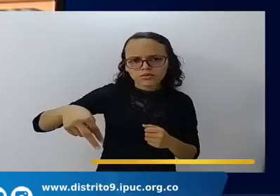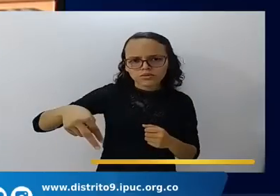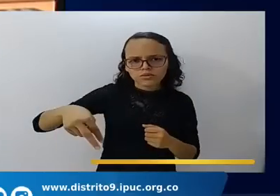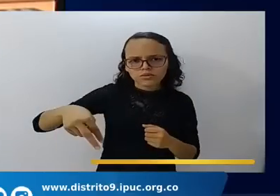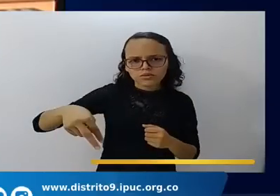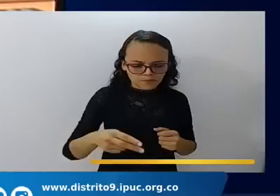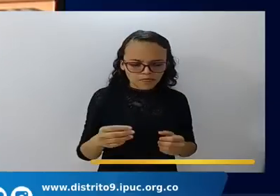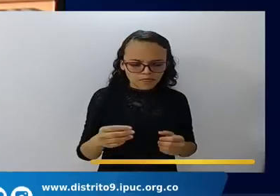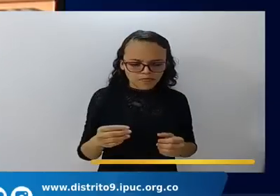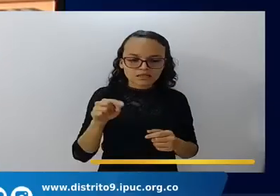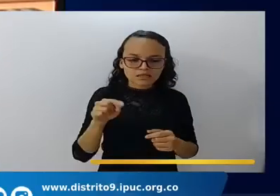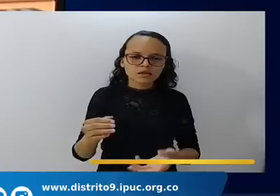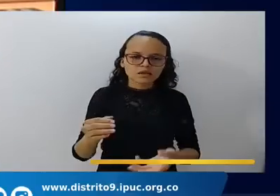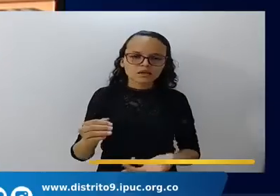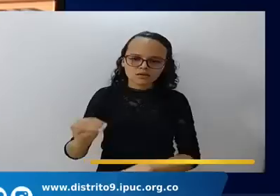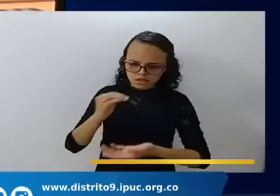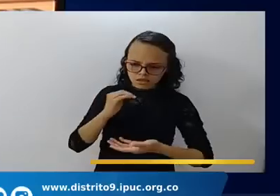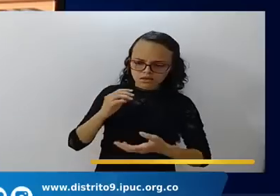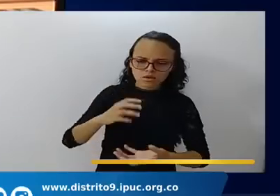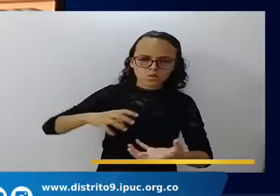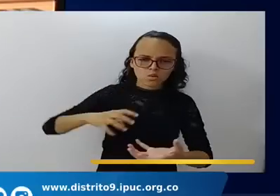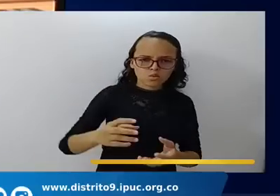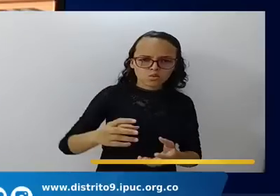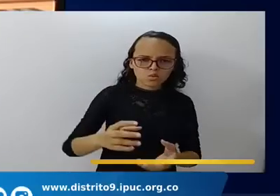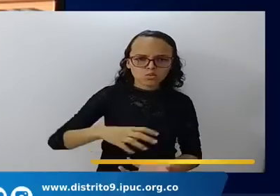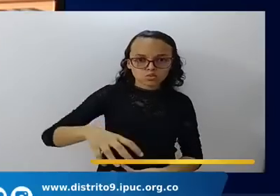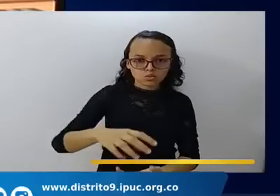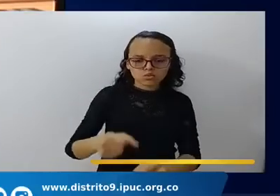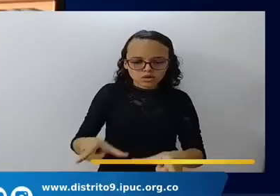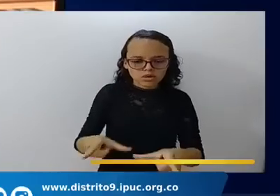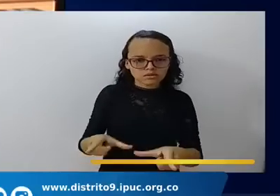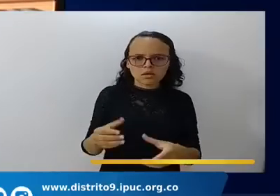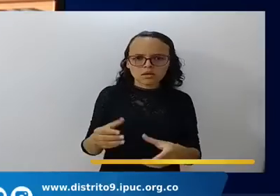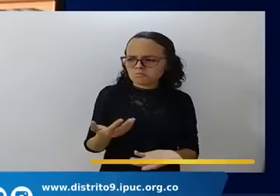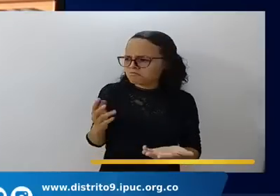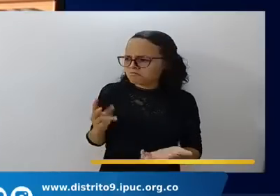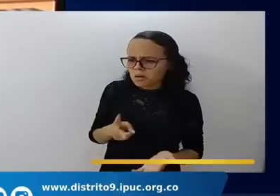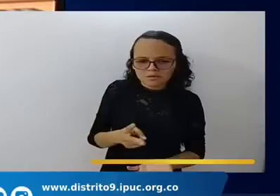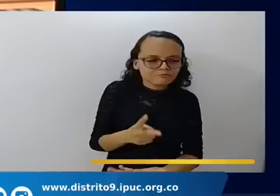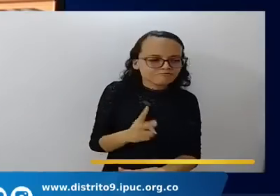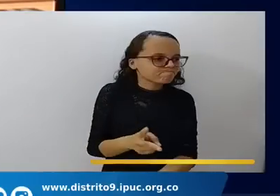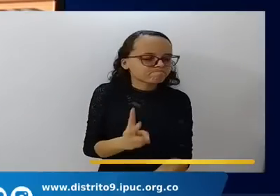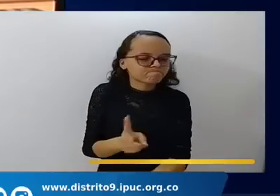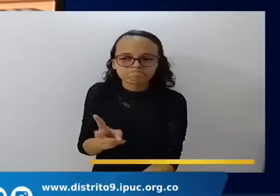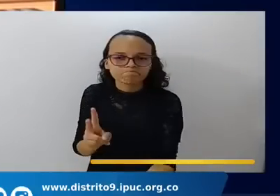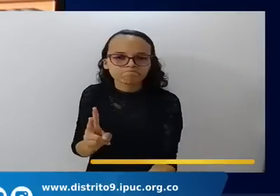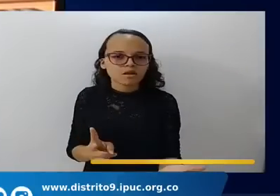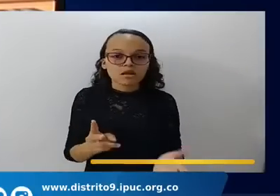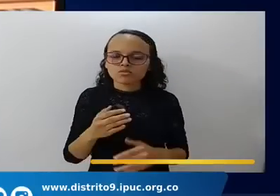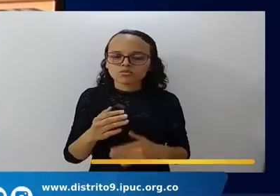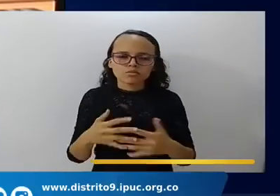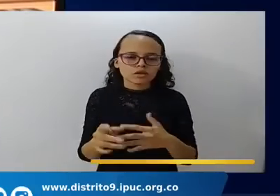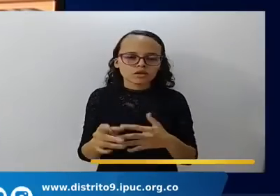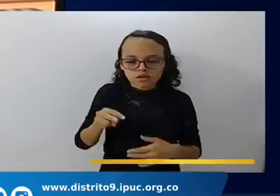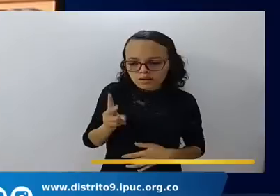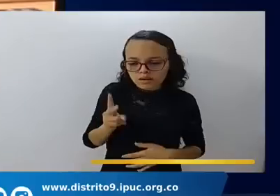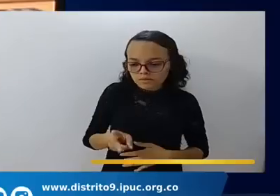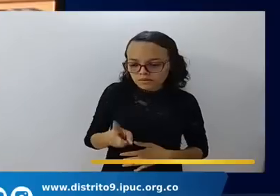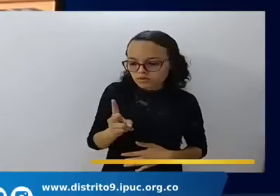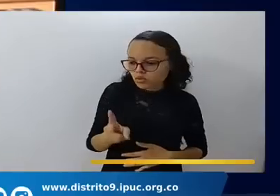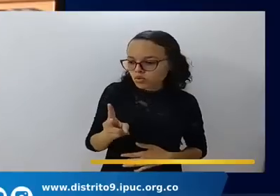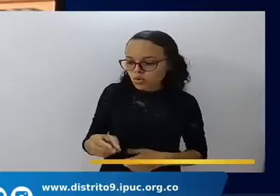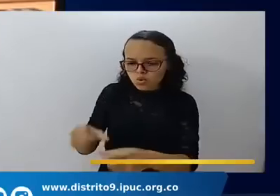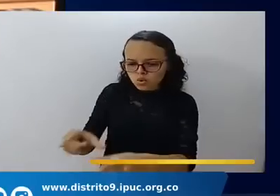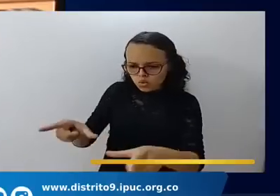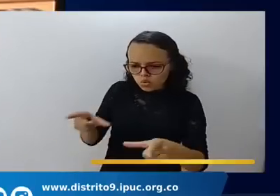recibir como herencia y salió sin saber a dónde iba. Por la fe habitó como extranjero en la tierra prometida,